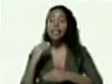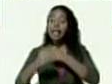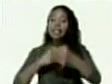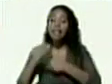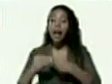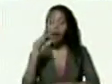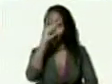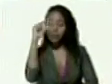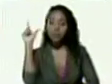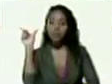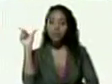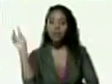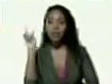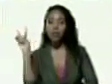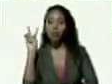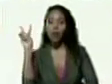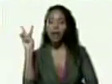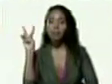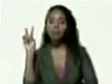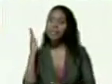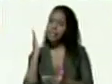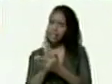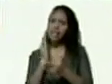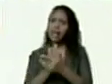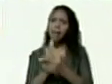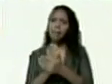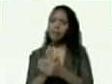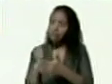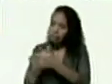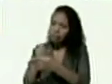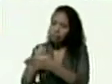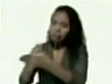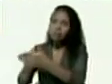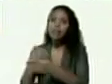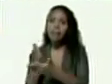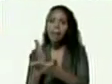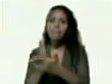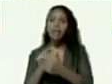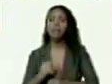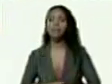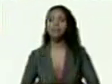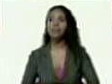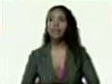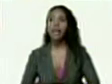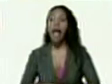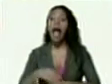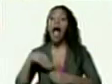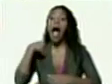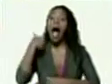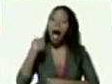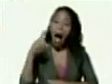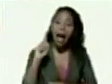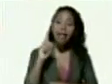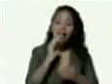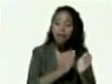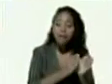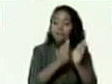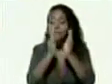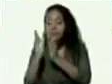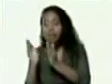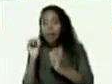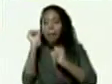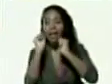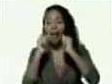socialista unido de venezuela siempre nos insistió hay que trascender de una maquinaria electoral